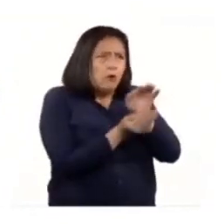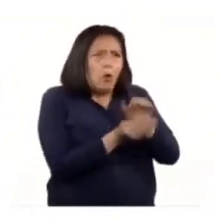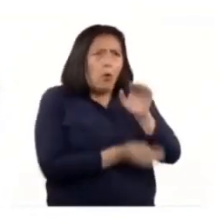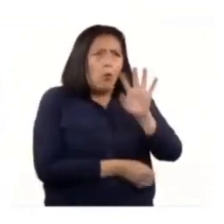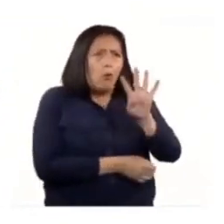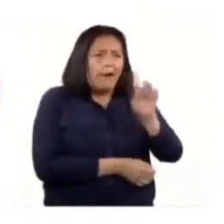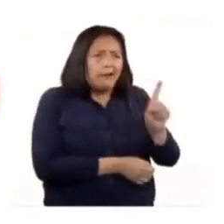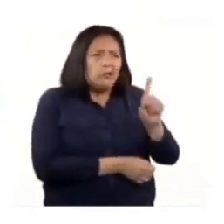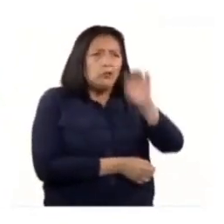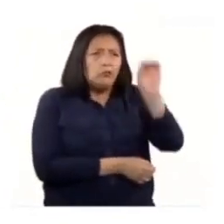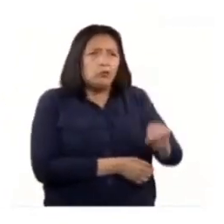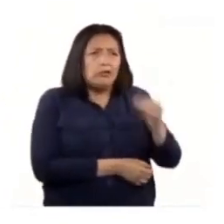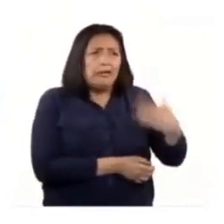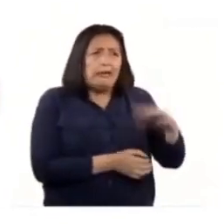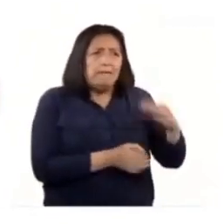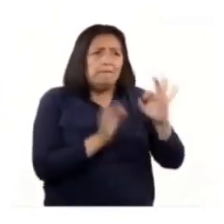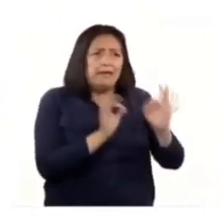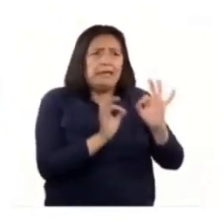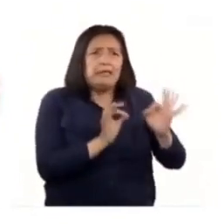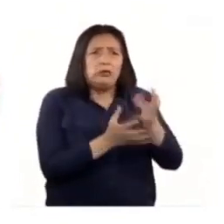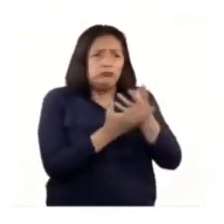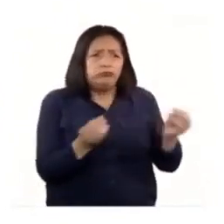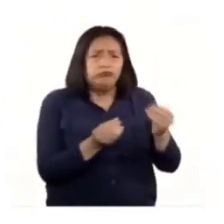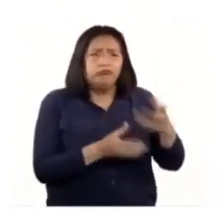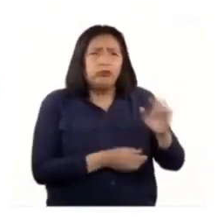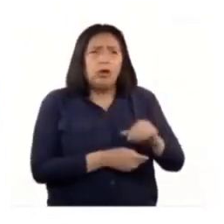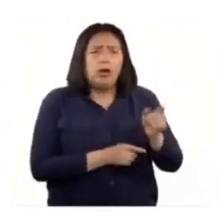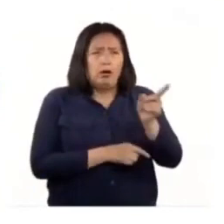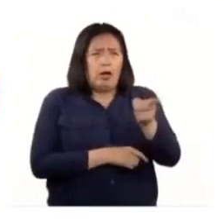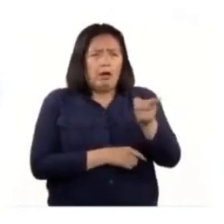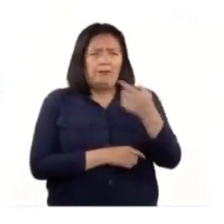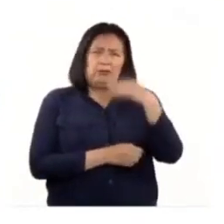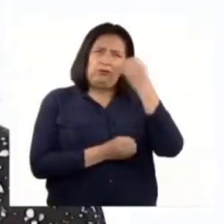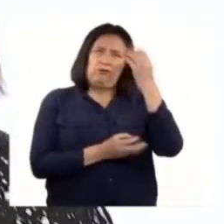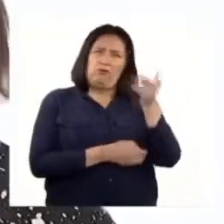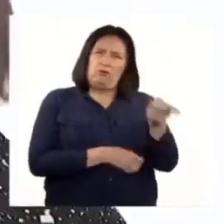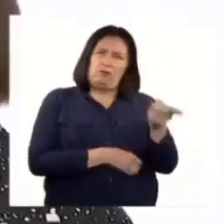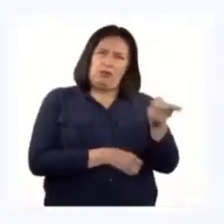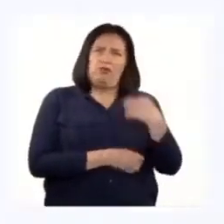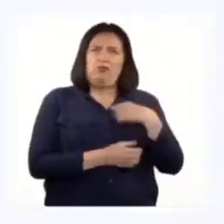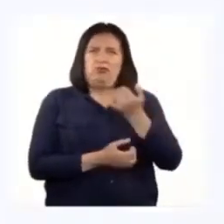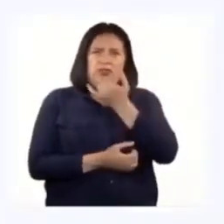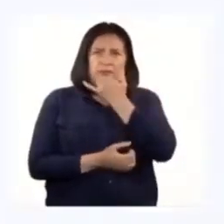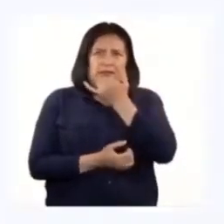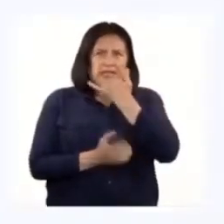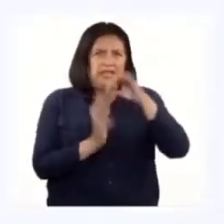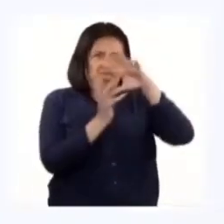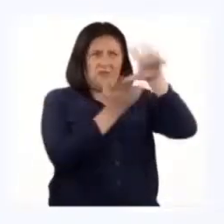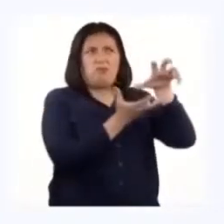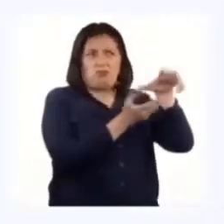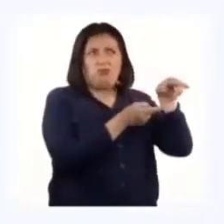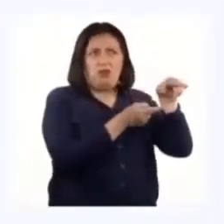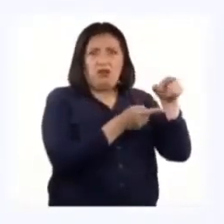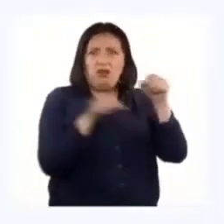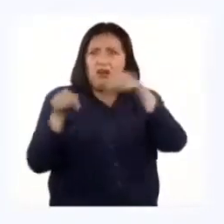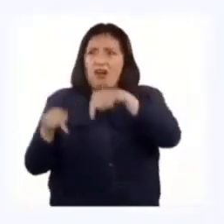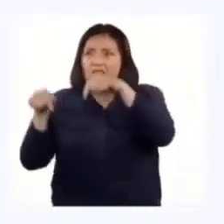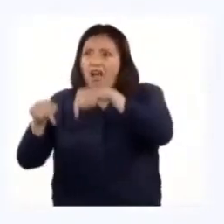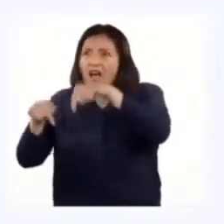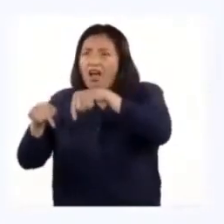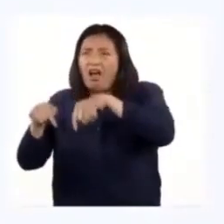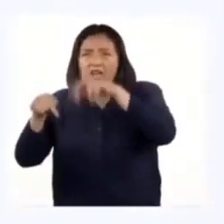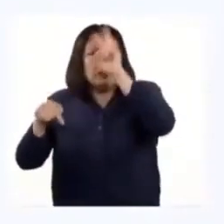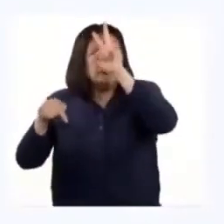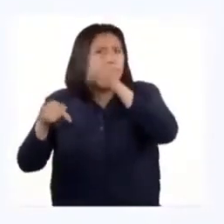el 41% de ellos está en peligro de extinción. Pero esa información es de lo que está sucediendo a nivel mundial. ¿Cuál es la situación